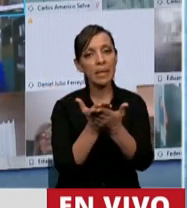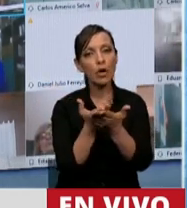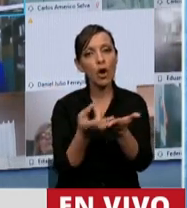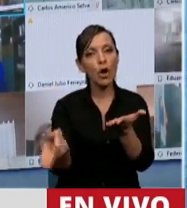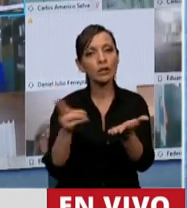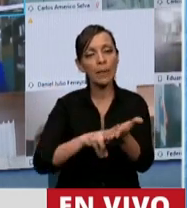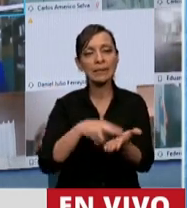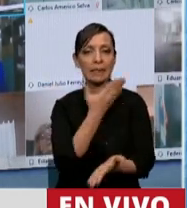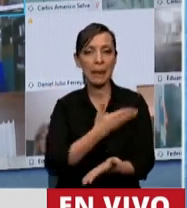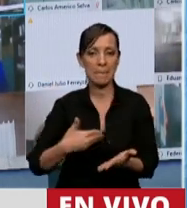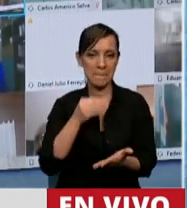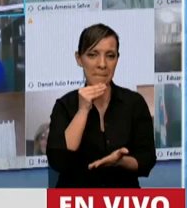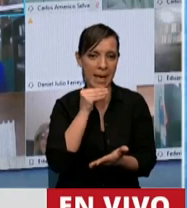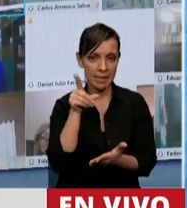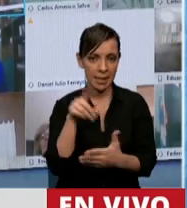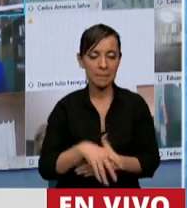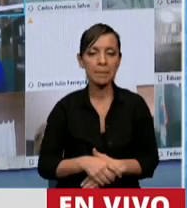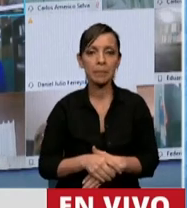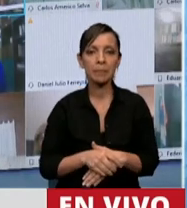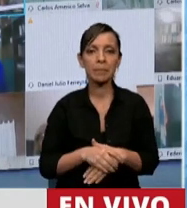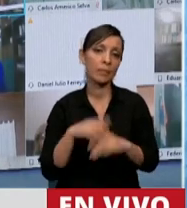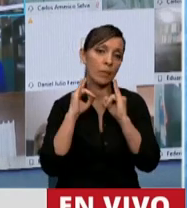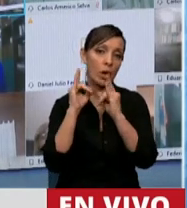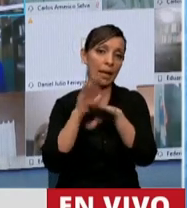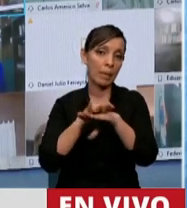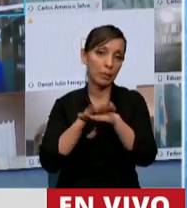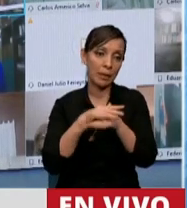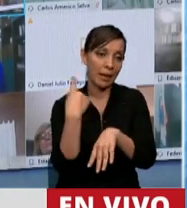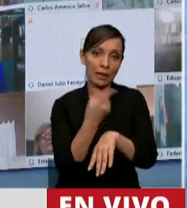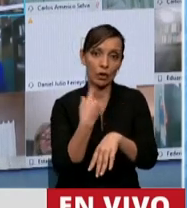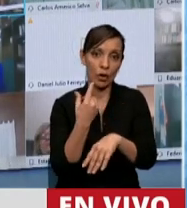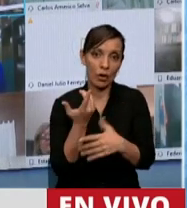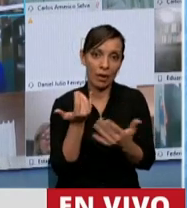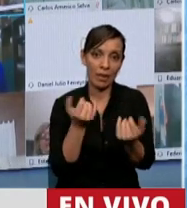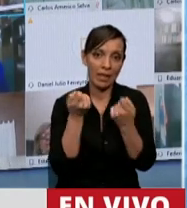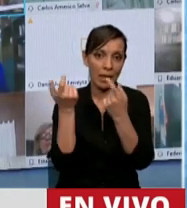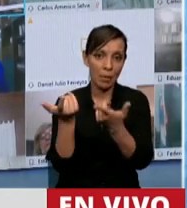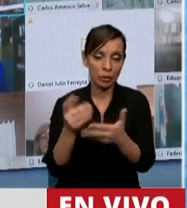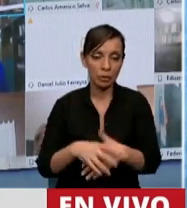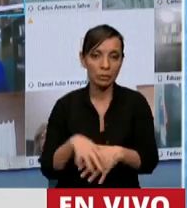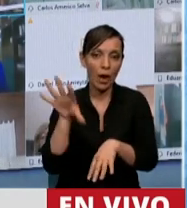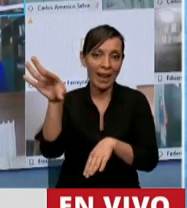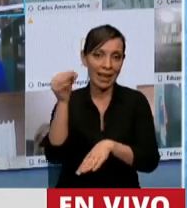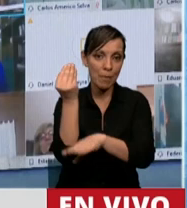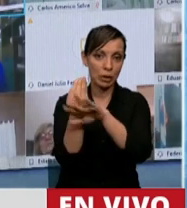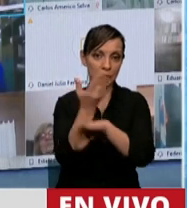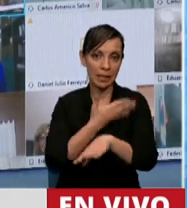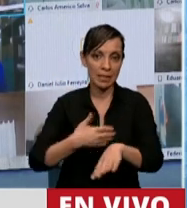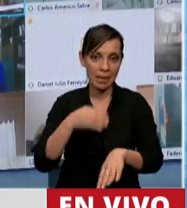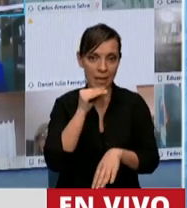Presidente en la responsabilidad que le hemos depositado a todos los diputados y diputadas para que conduzca